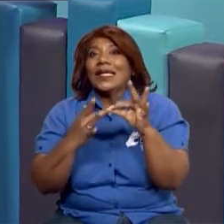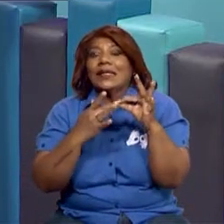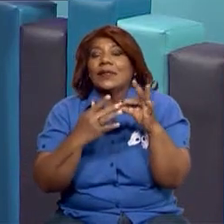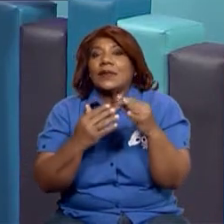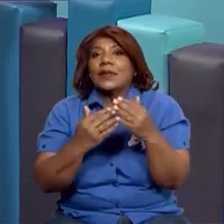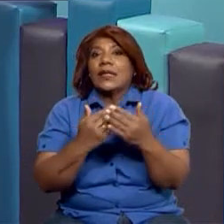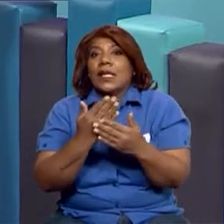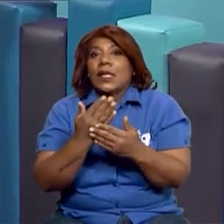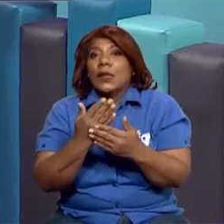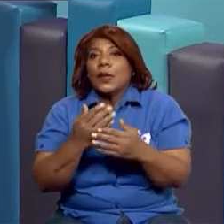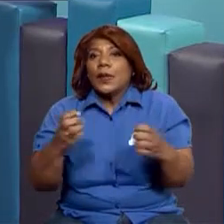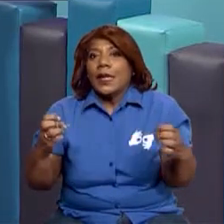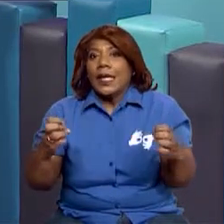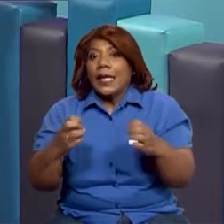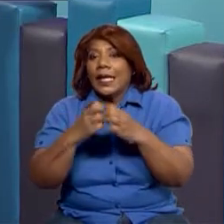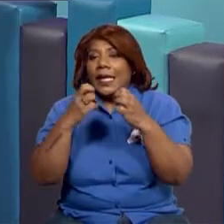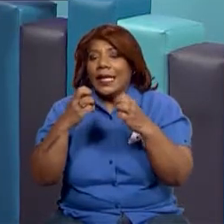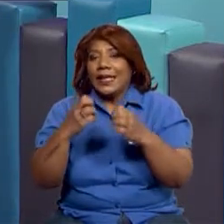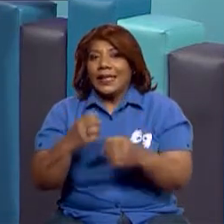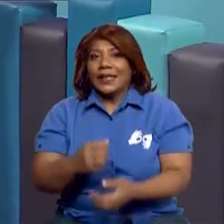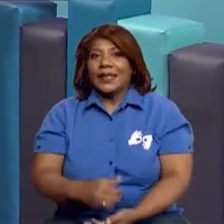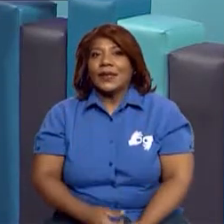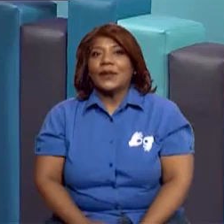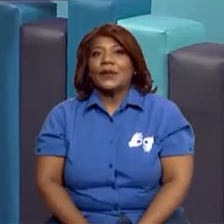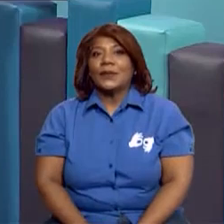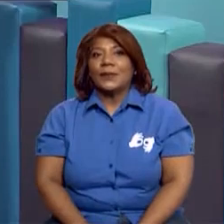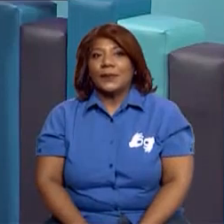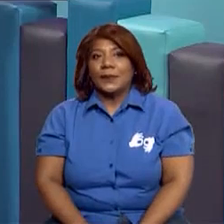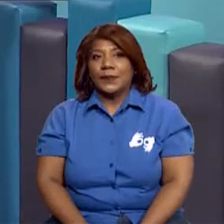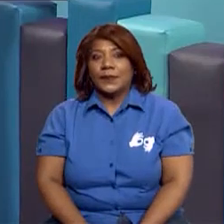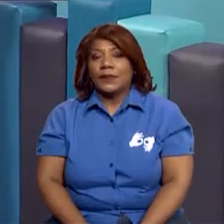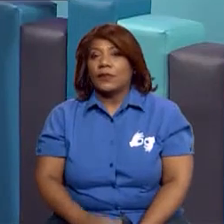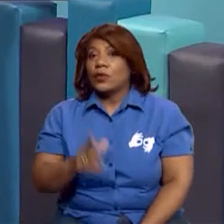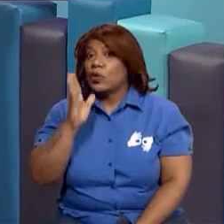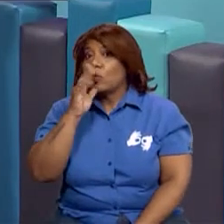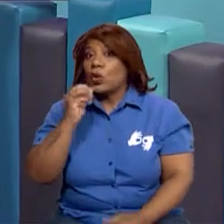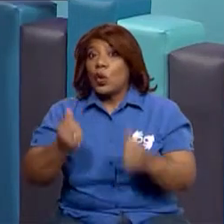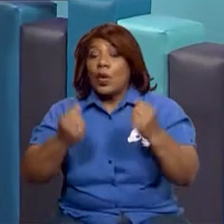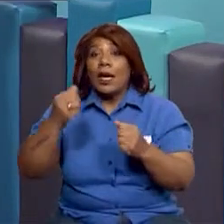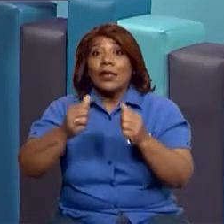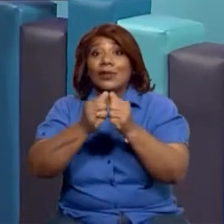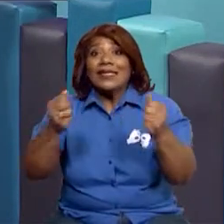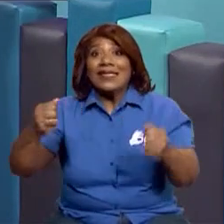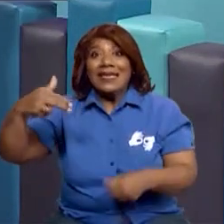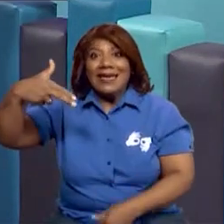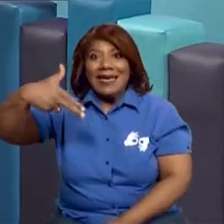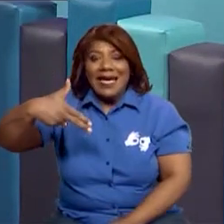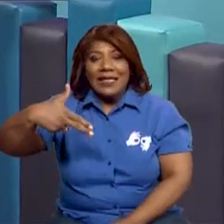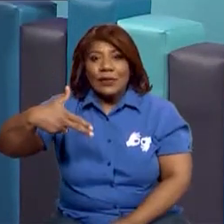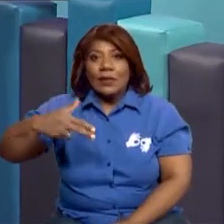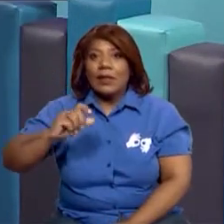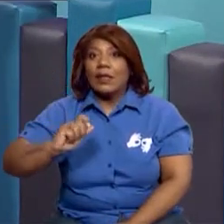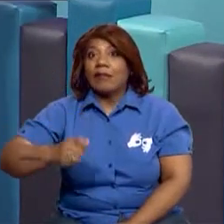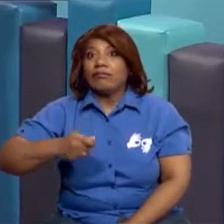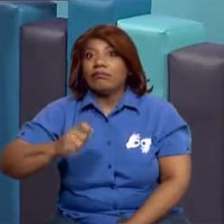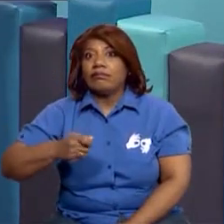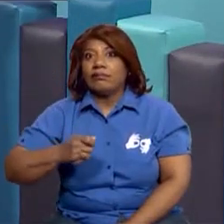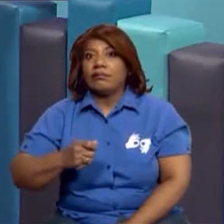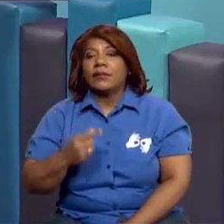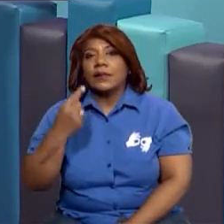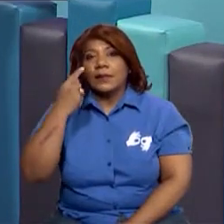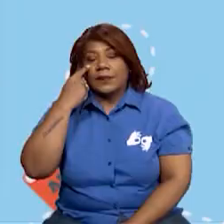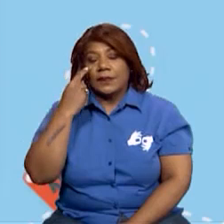corta definición. Vamos a ver que la tecnología se integra con las vías de transporte